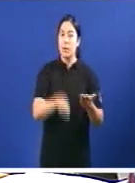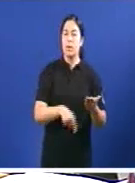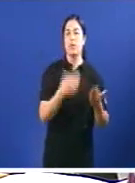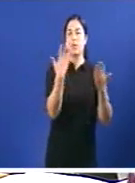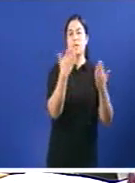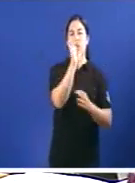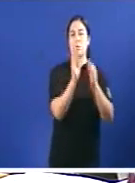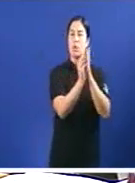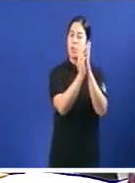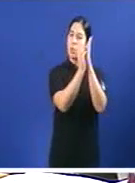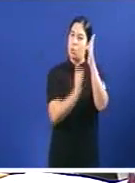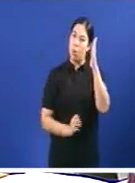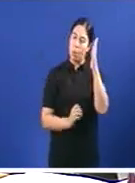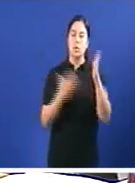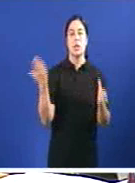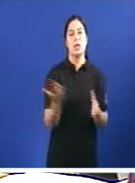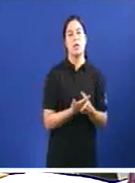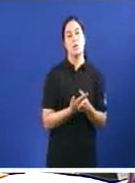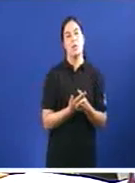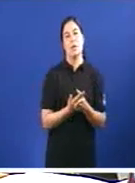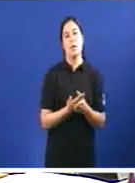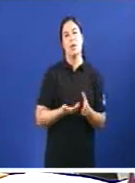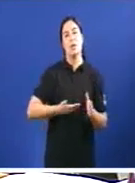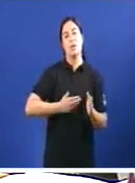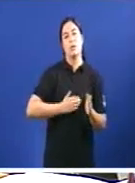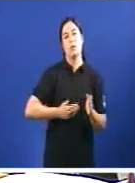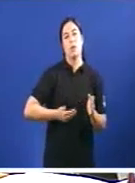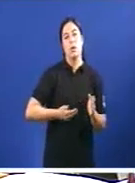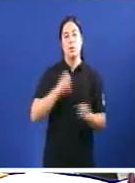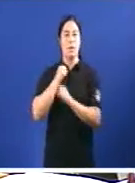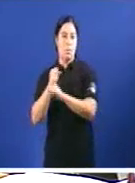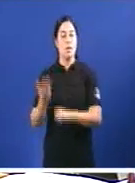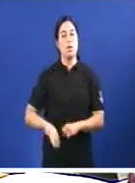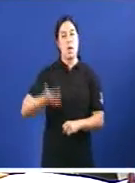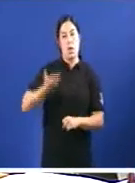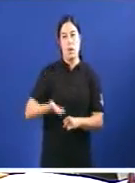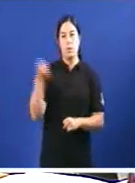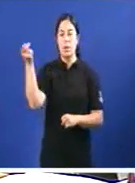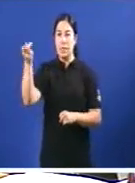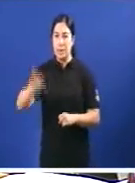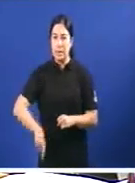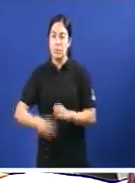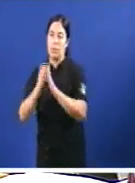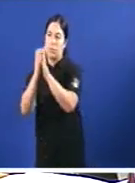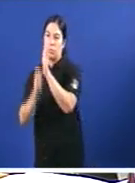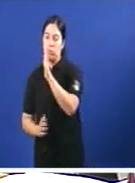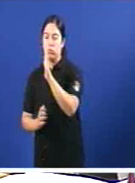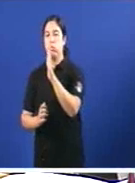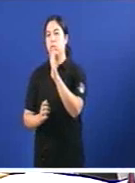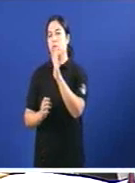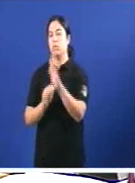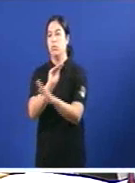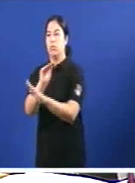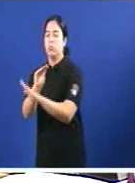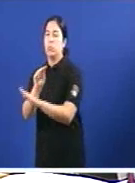expedientes de gran dependencia Estamos tamén nunha media raquítica Nas persoas beneficiarias Nun total